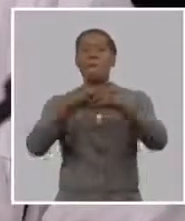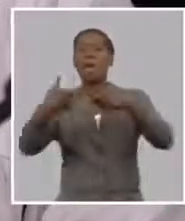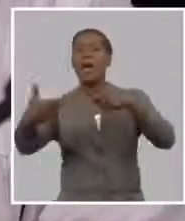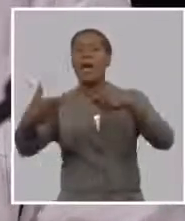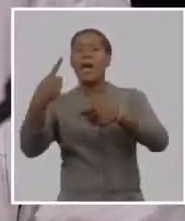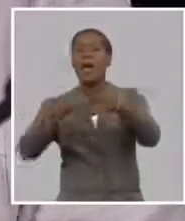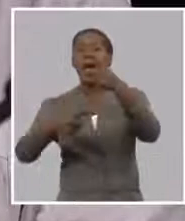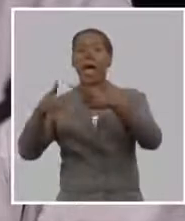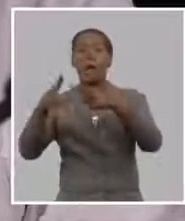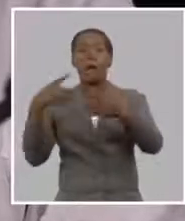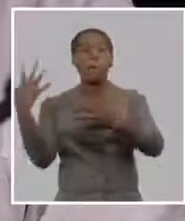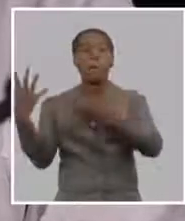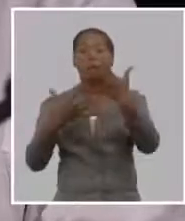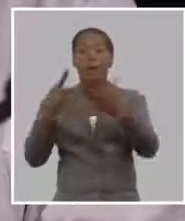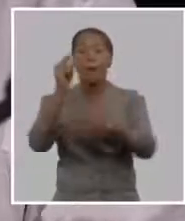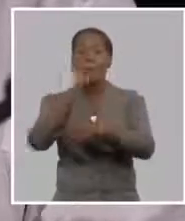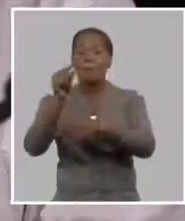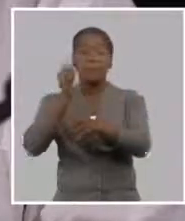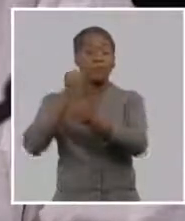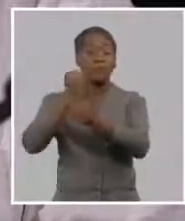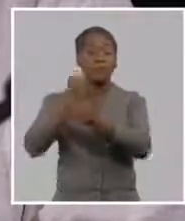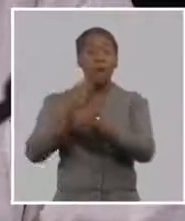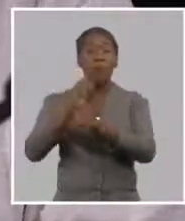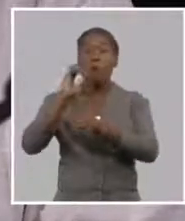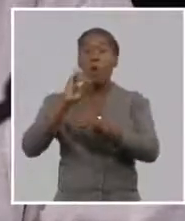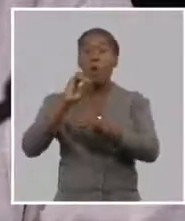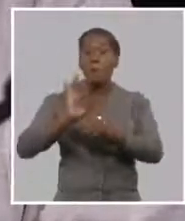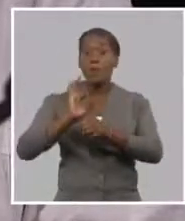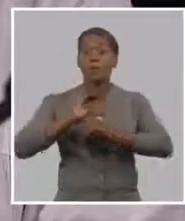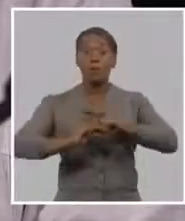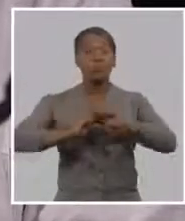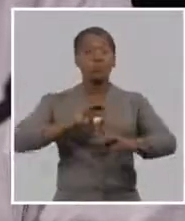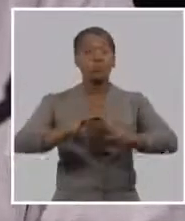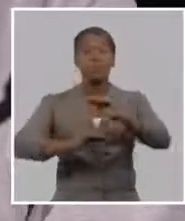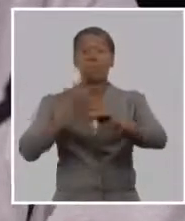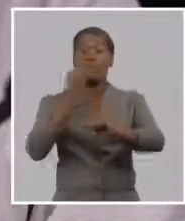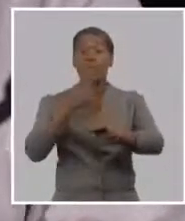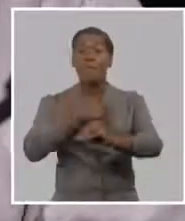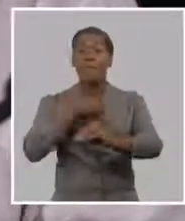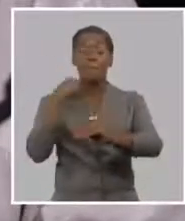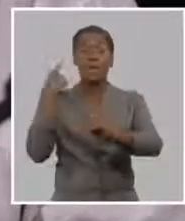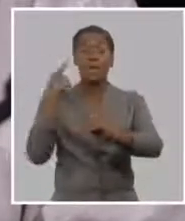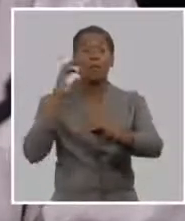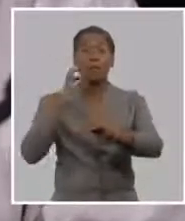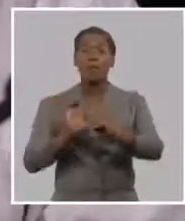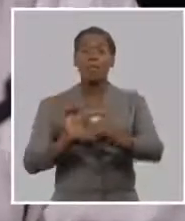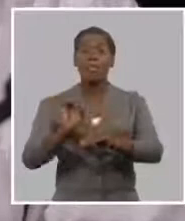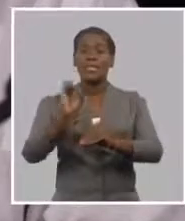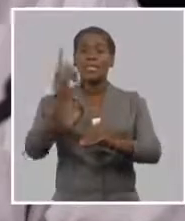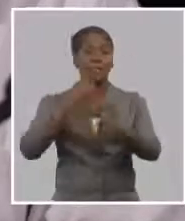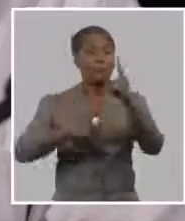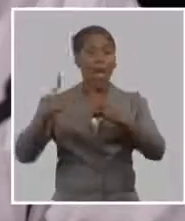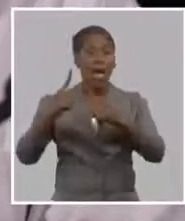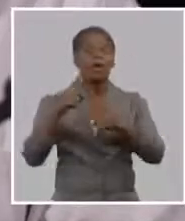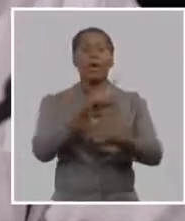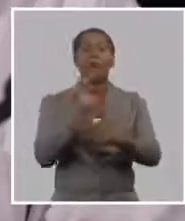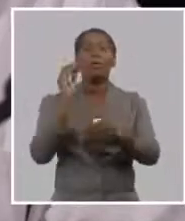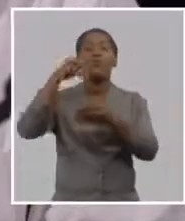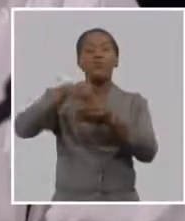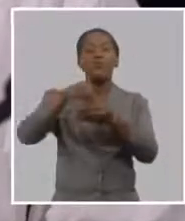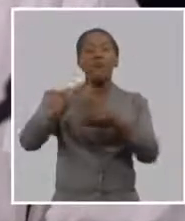que son bastante altos en función de poder ofertar mayores ventajas dentro de la política bueno